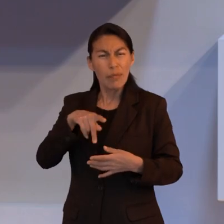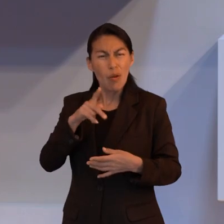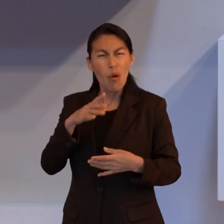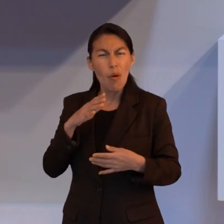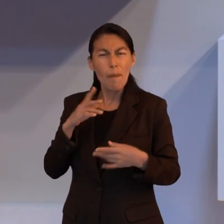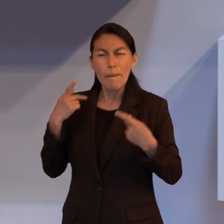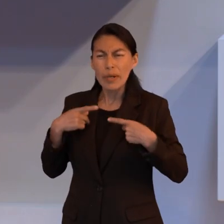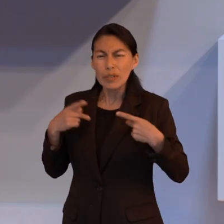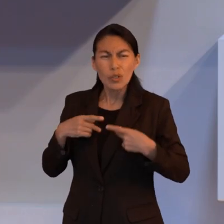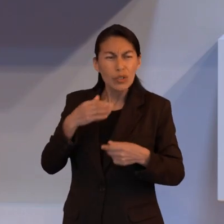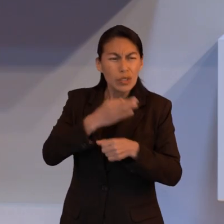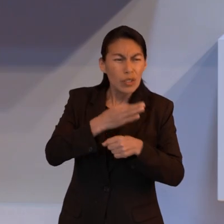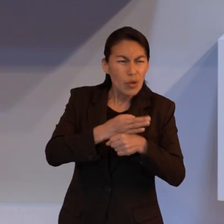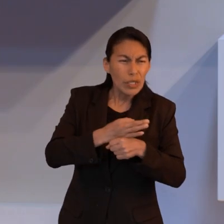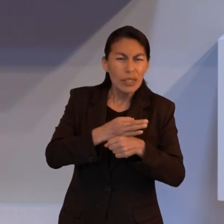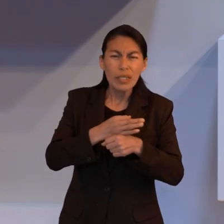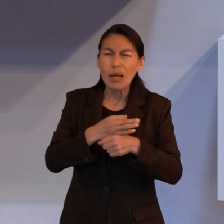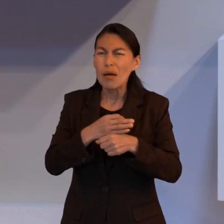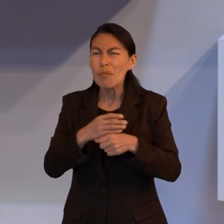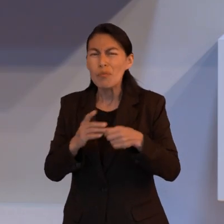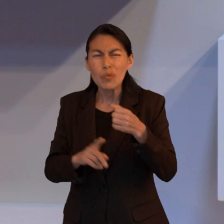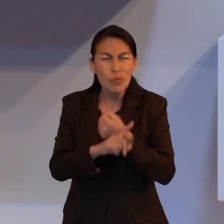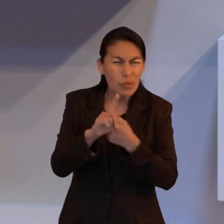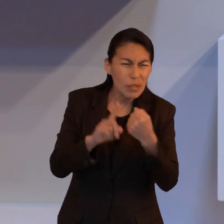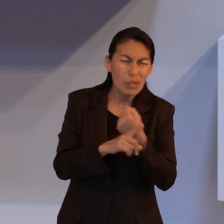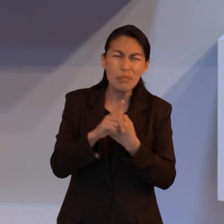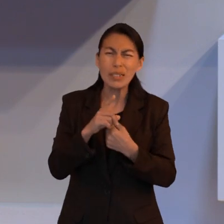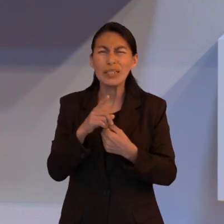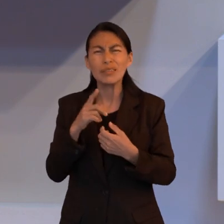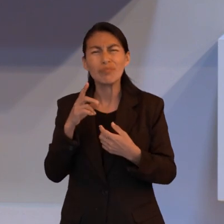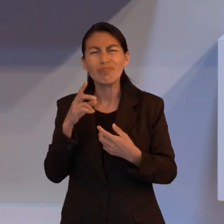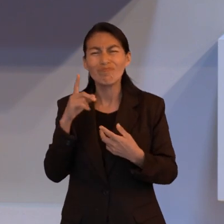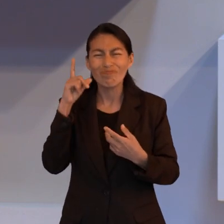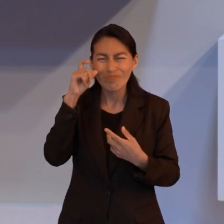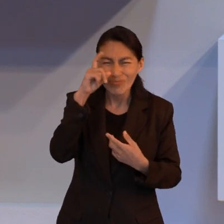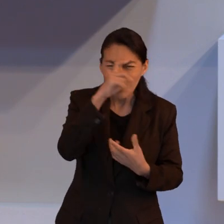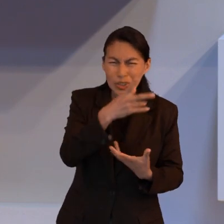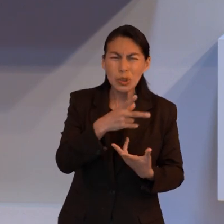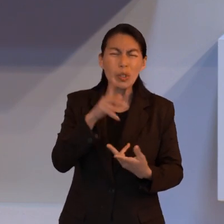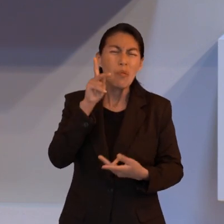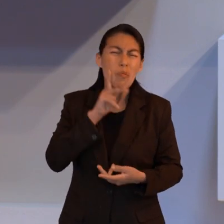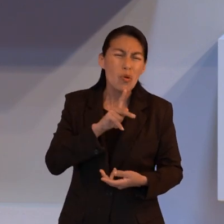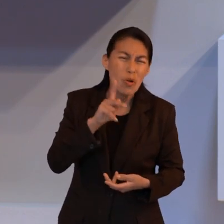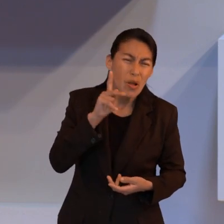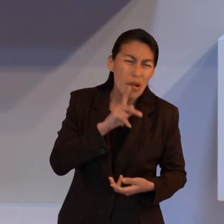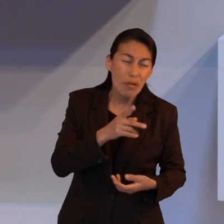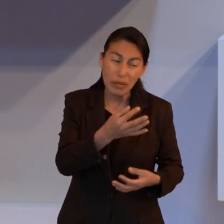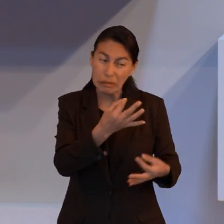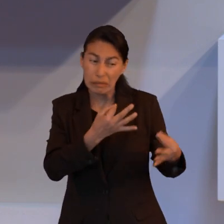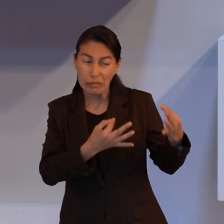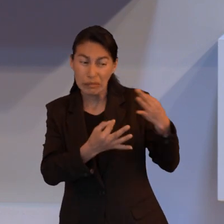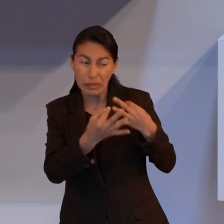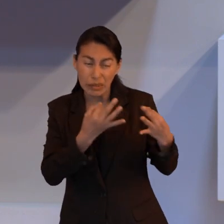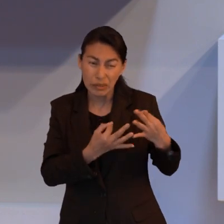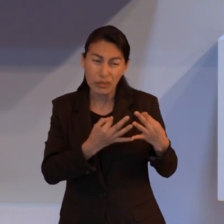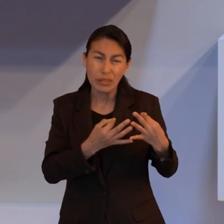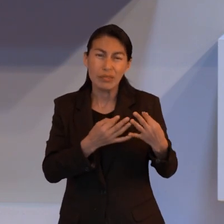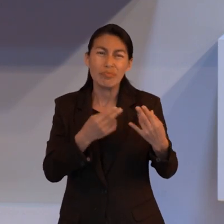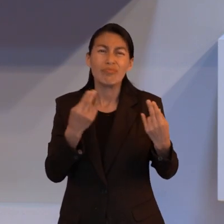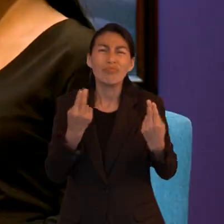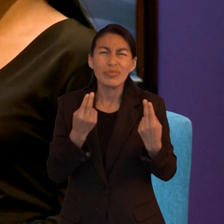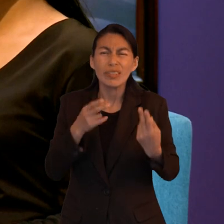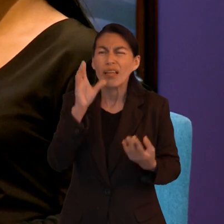para el pueblo del fin que va a tener quizá pruebas, dificultades que van a ser probadas, necesitamos tener algunas características